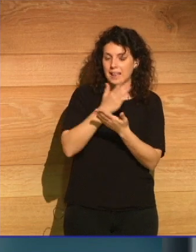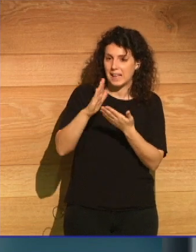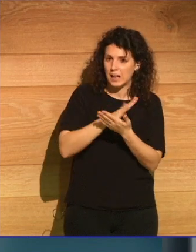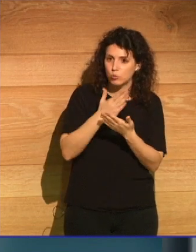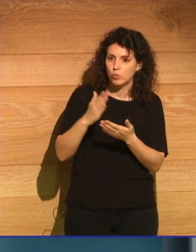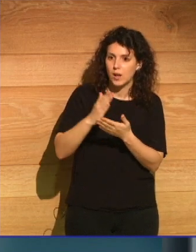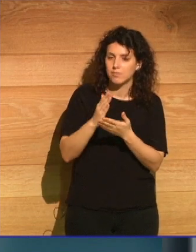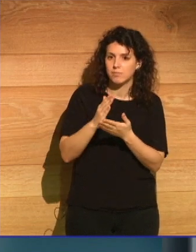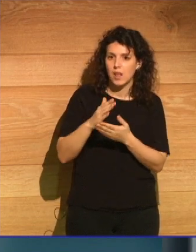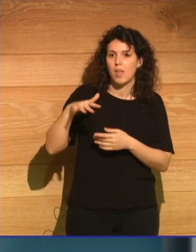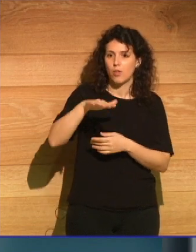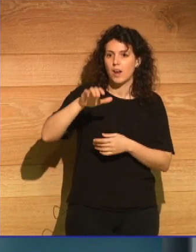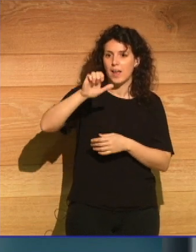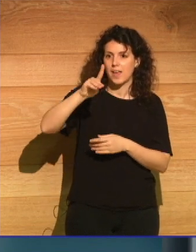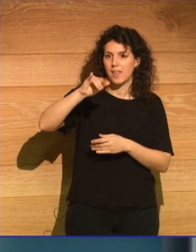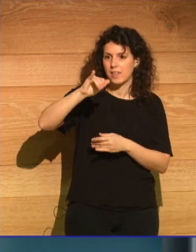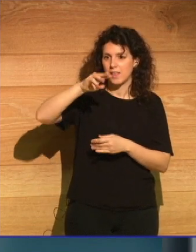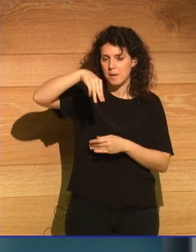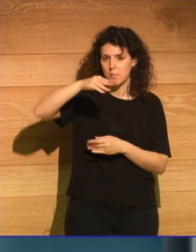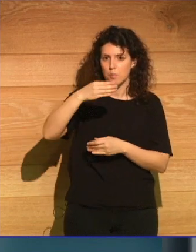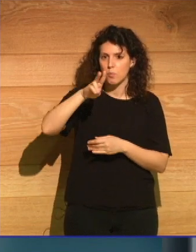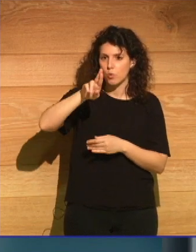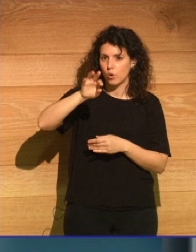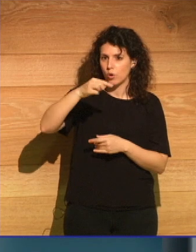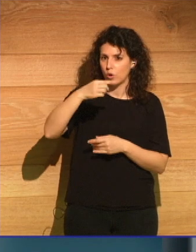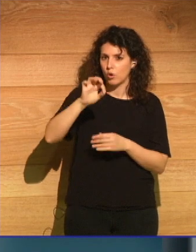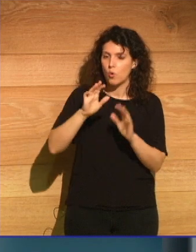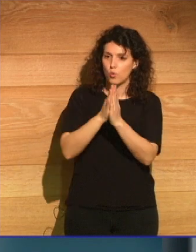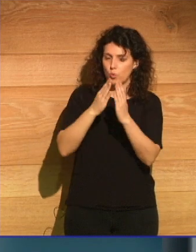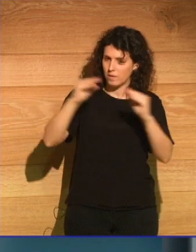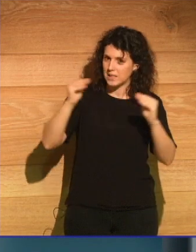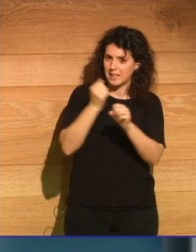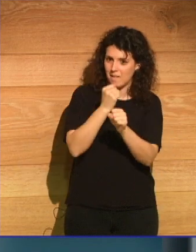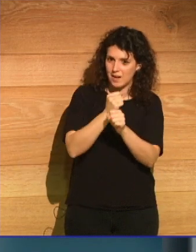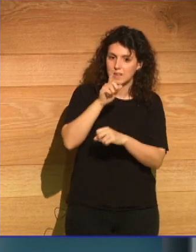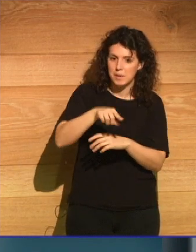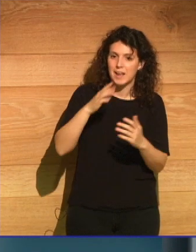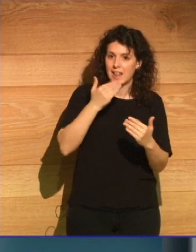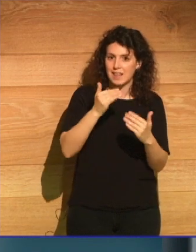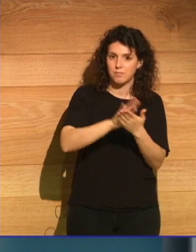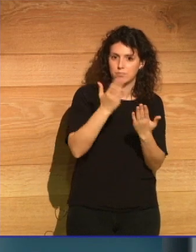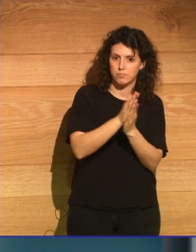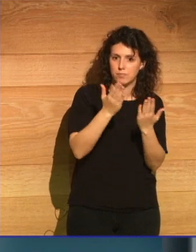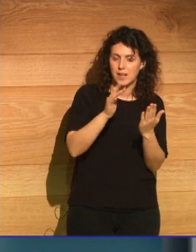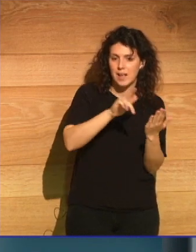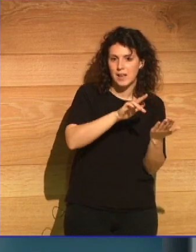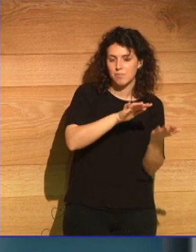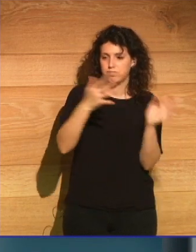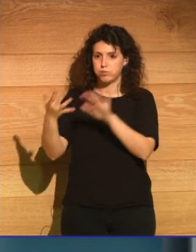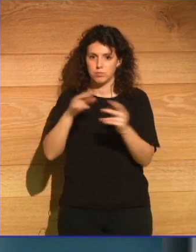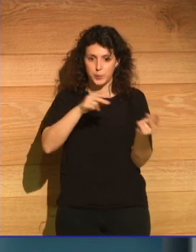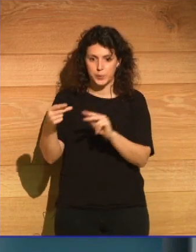investigador y autor de varios ensayos que en Huellas, premiado y traducido a siete lenguas,